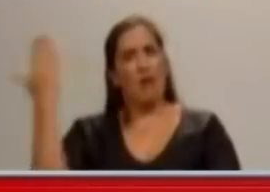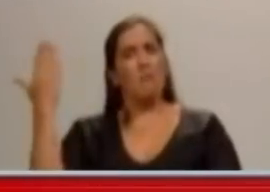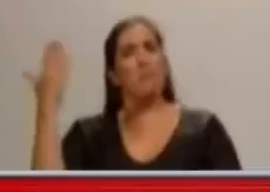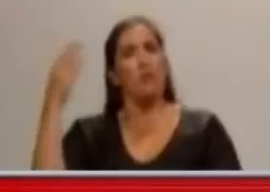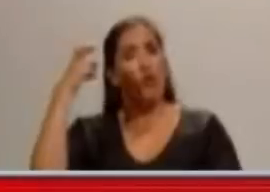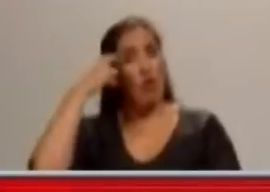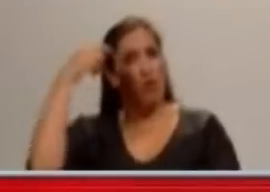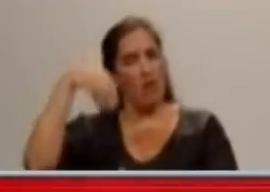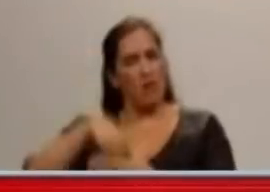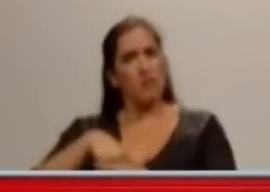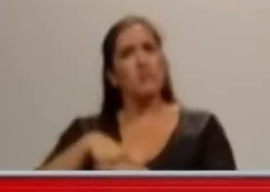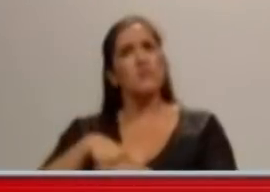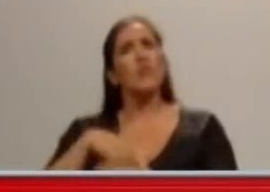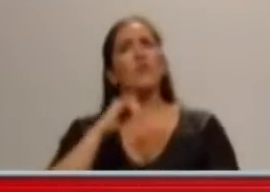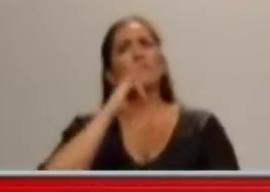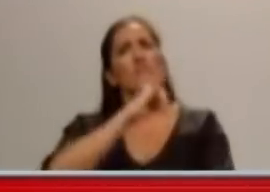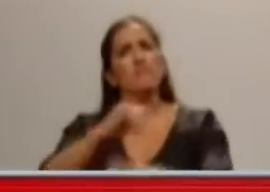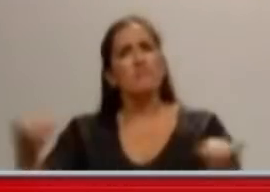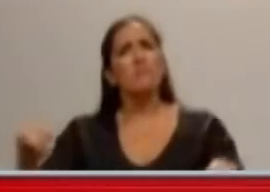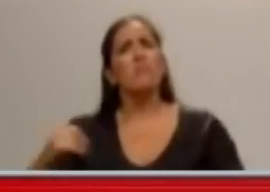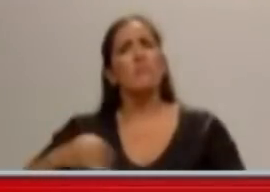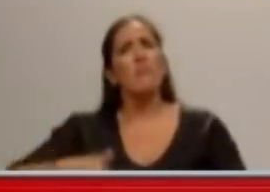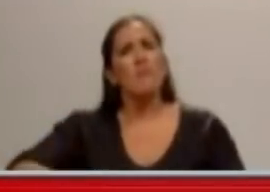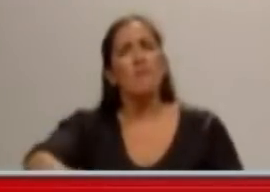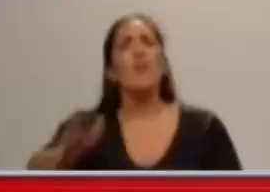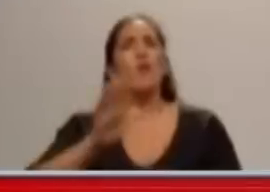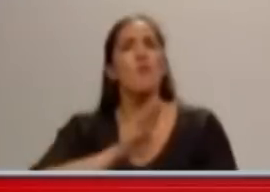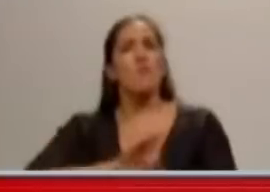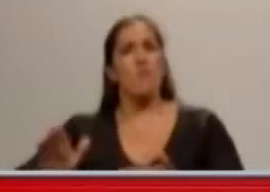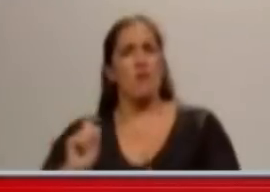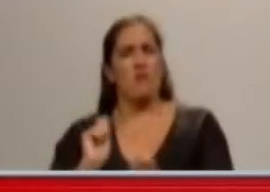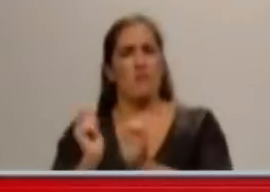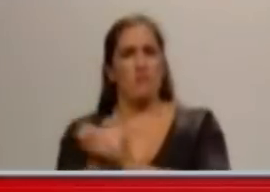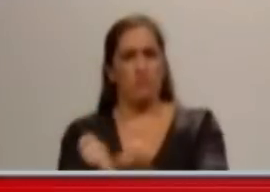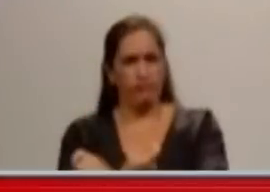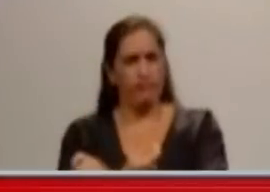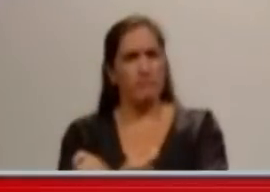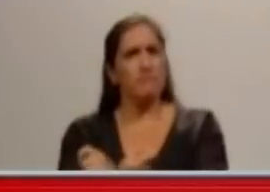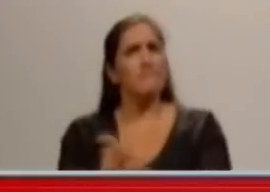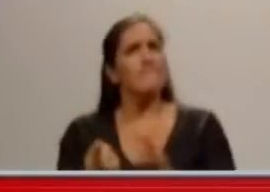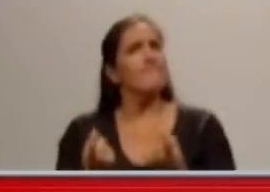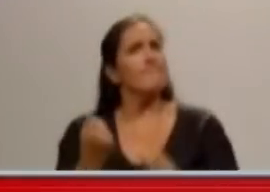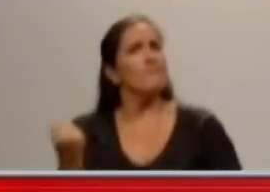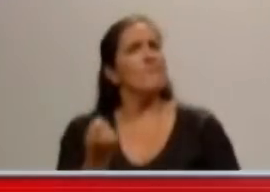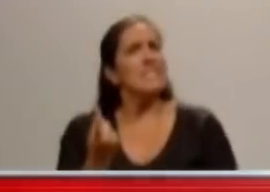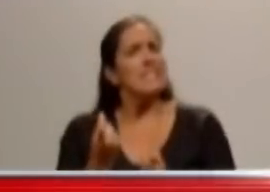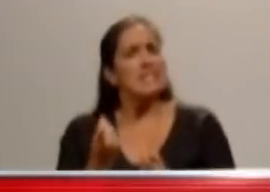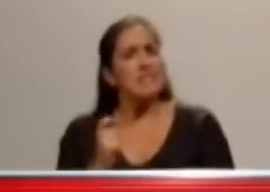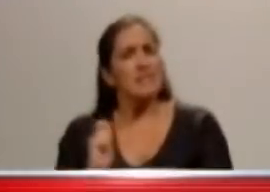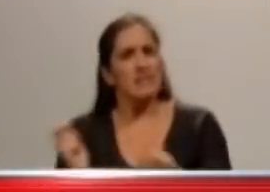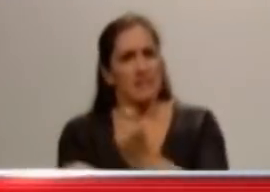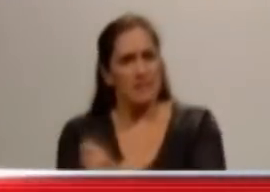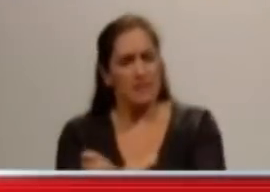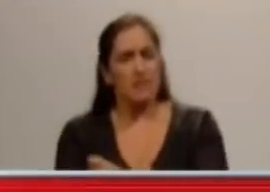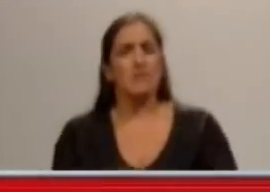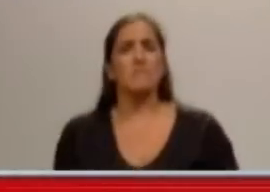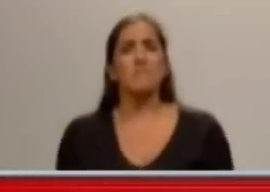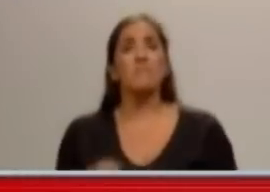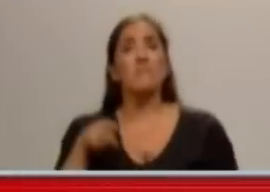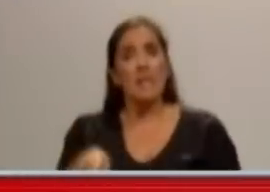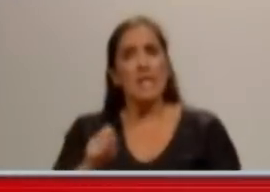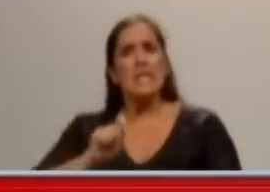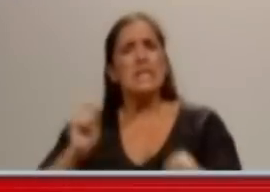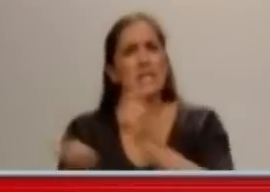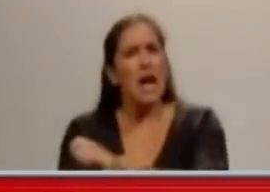corte es Zafarón y Arlanian, y no me acuerdo del tercero. Sí, lamentable. Yo no sé, la verdad que hombres de prestigio como Zafarón, ¿cómo Arlanian,